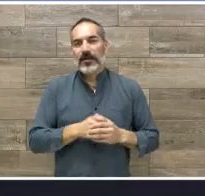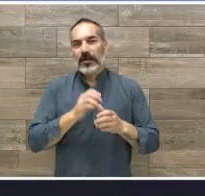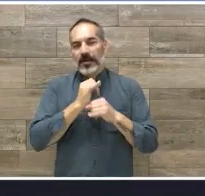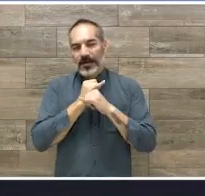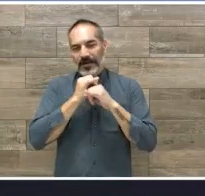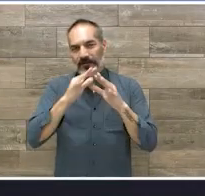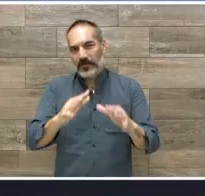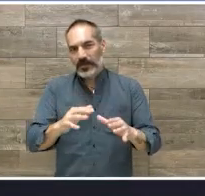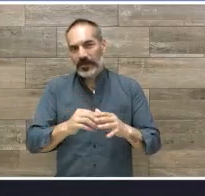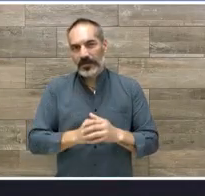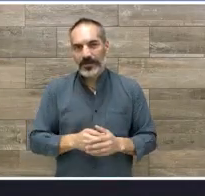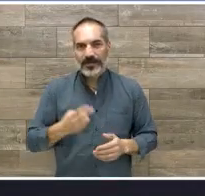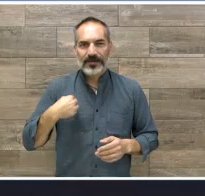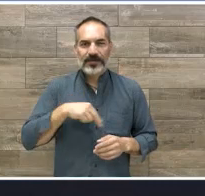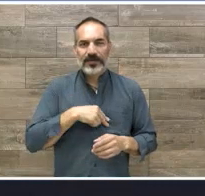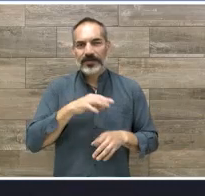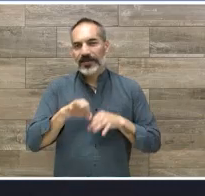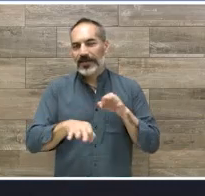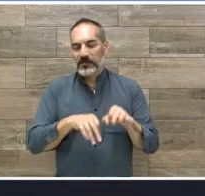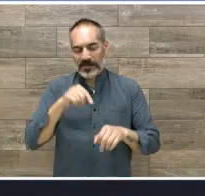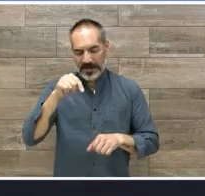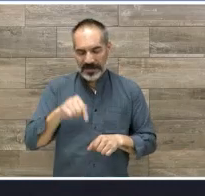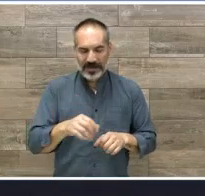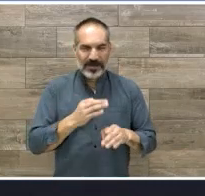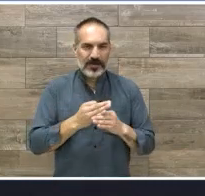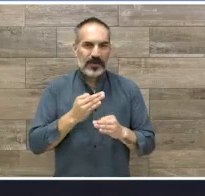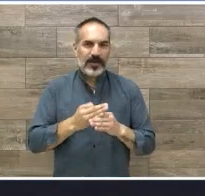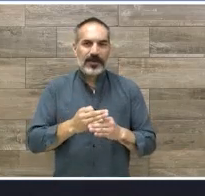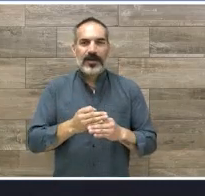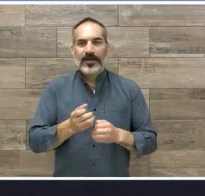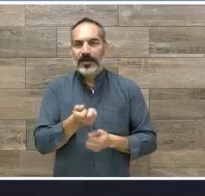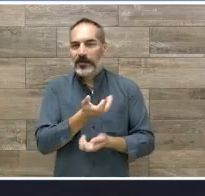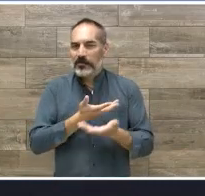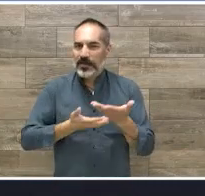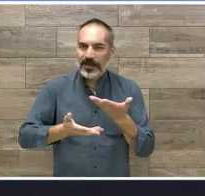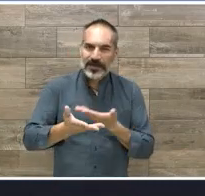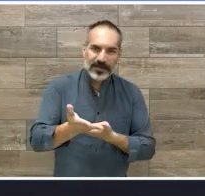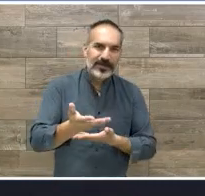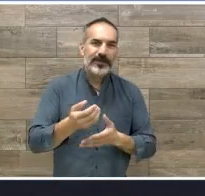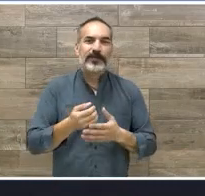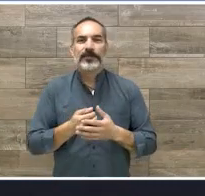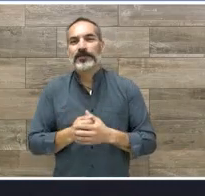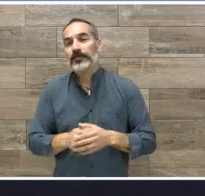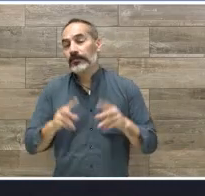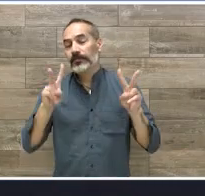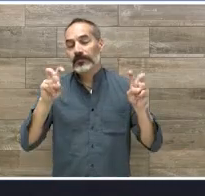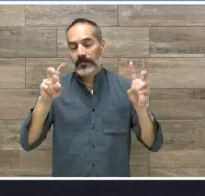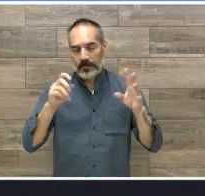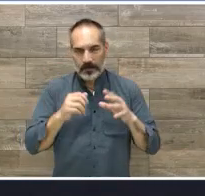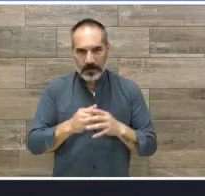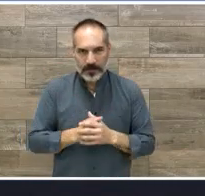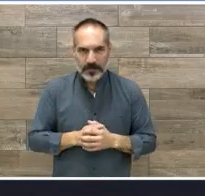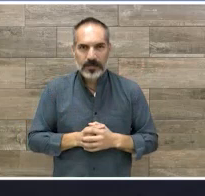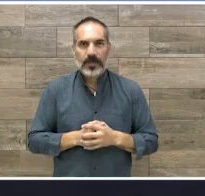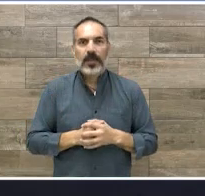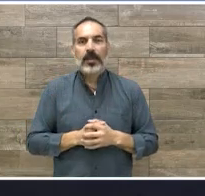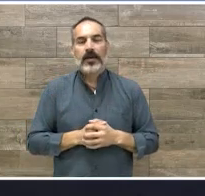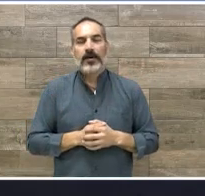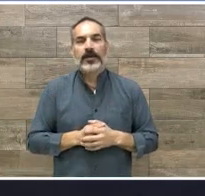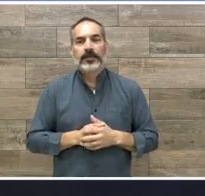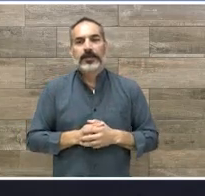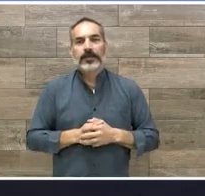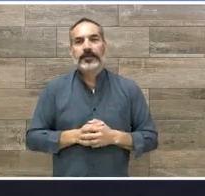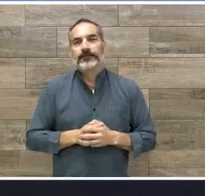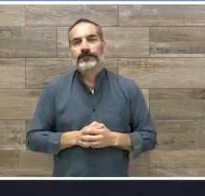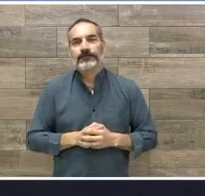estamos tratando en esta ocasión, que tiene que ver con este tema y sobre todo de lo que viene siendo